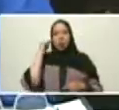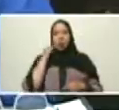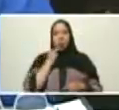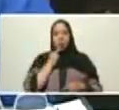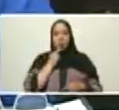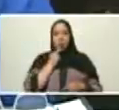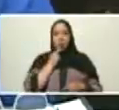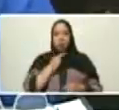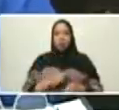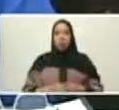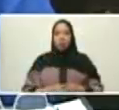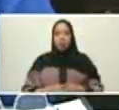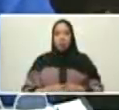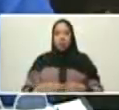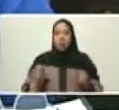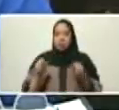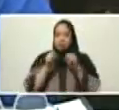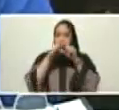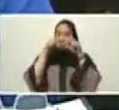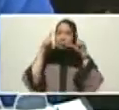impresionante.